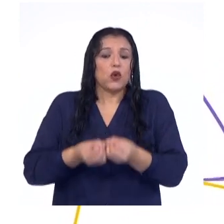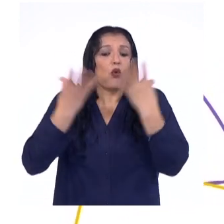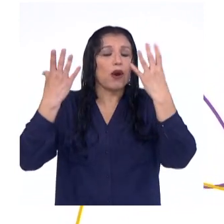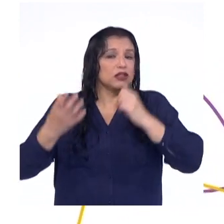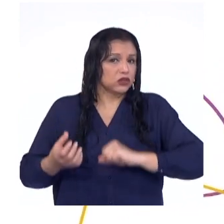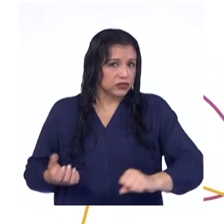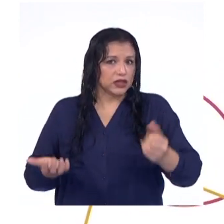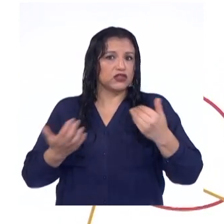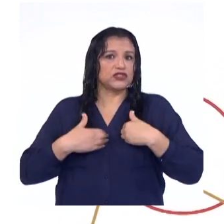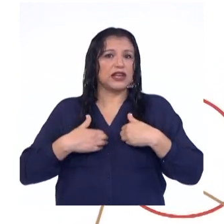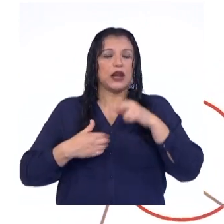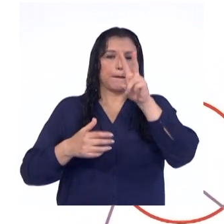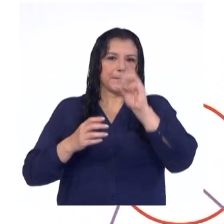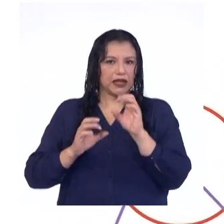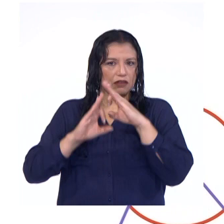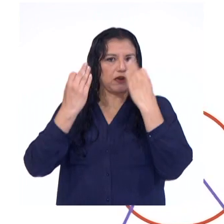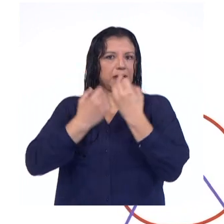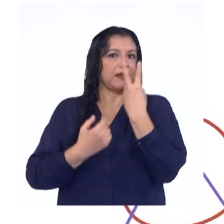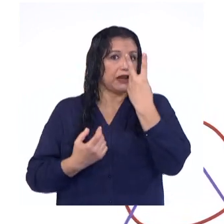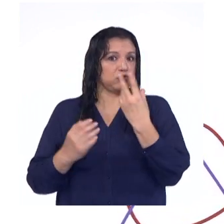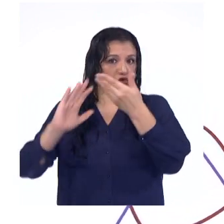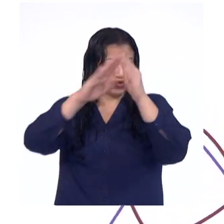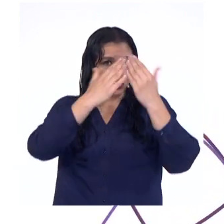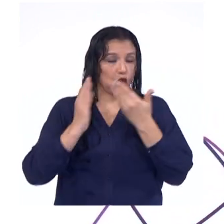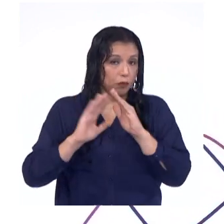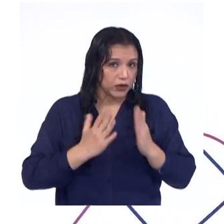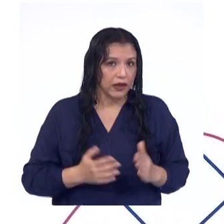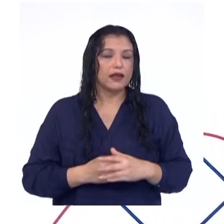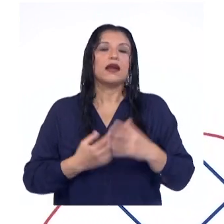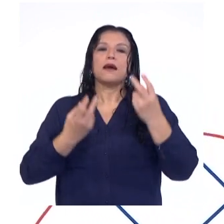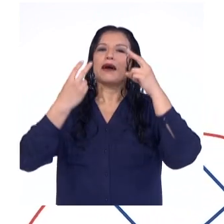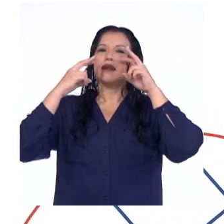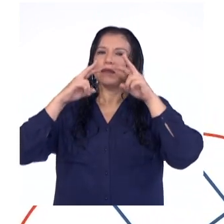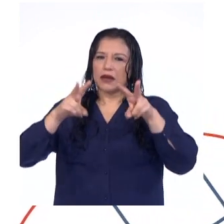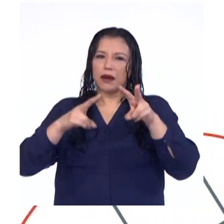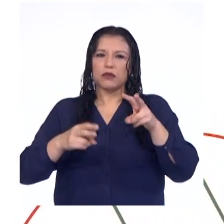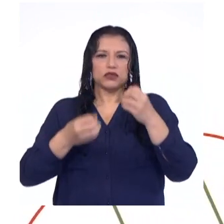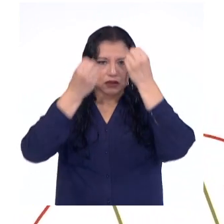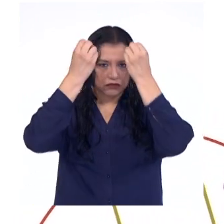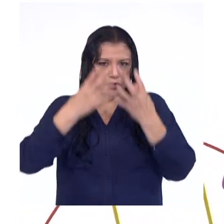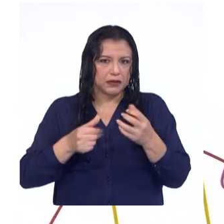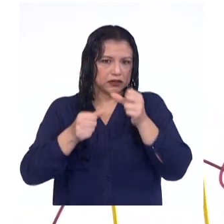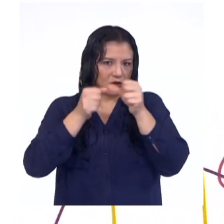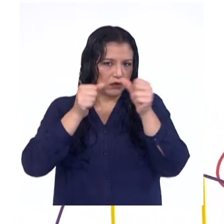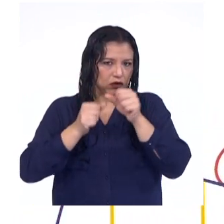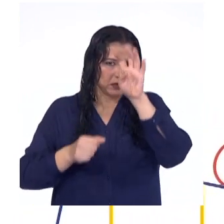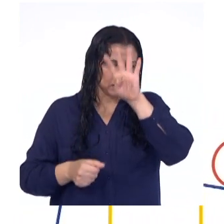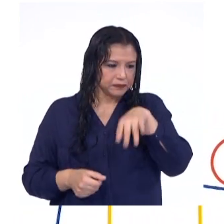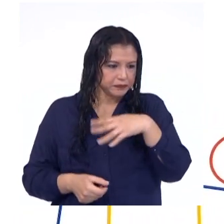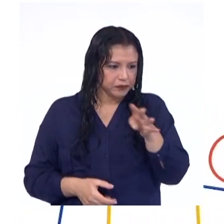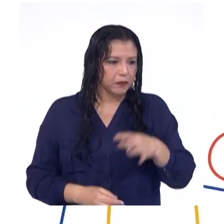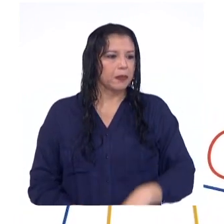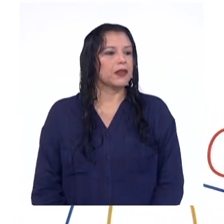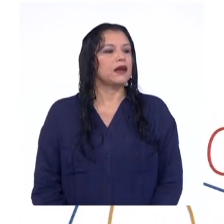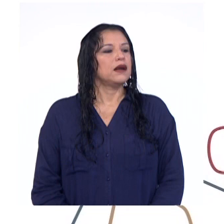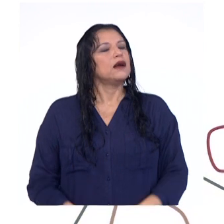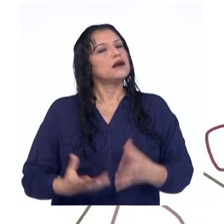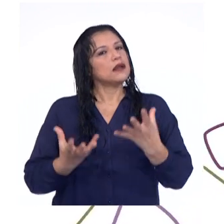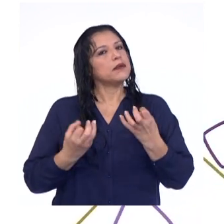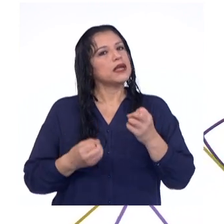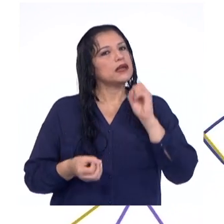tienen 20 familias de las dos comunidades. Para ello, veamos nuevamente los datos. También quiero